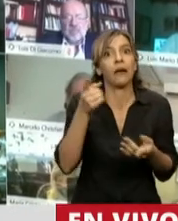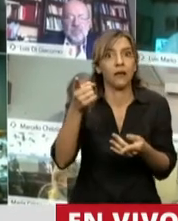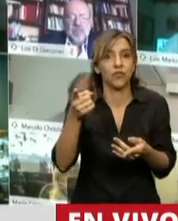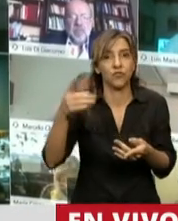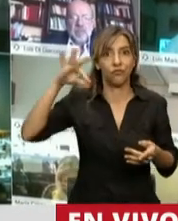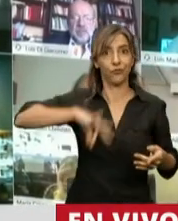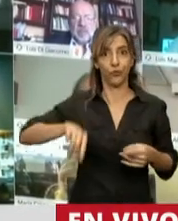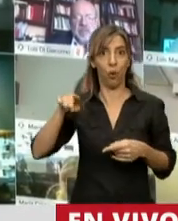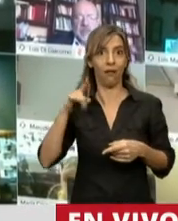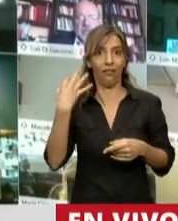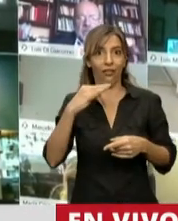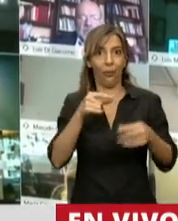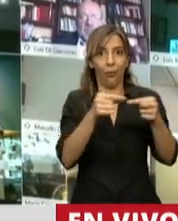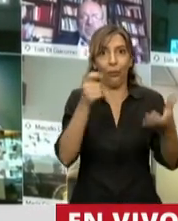ingreso.